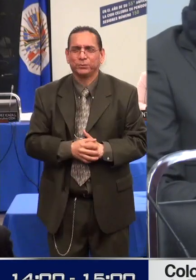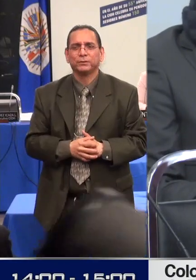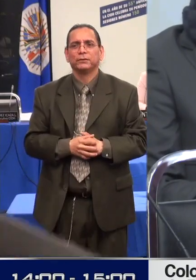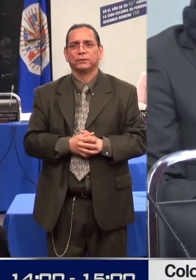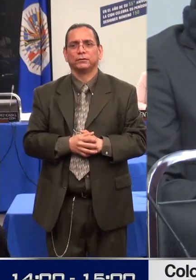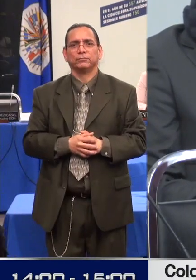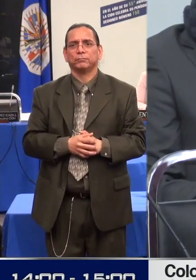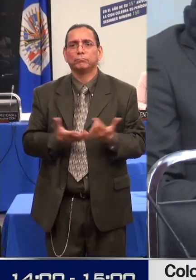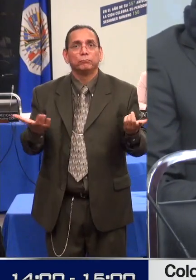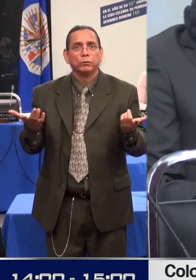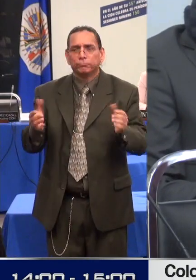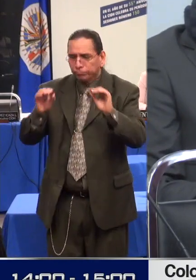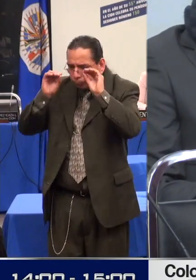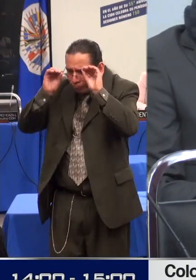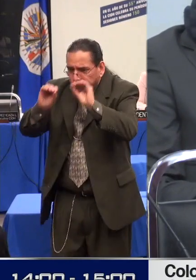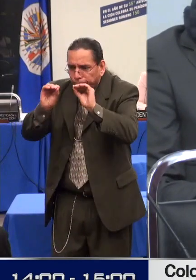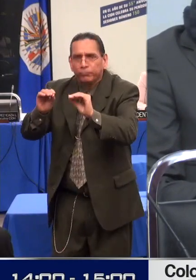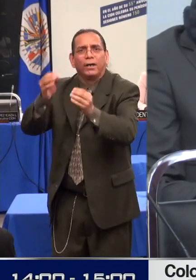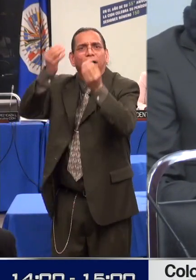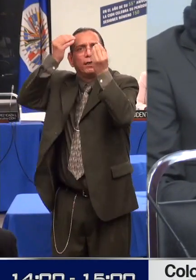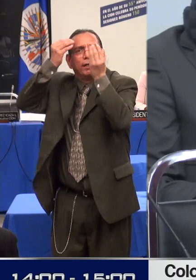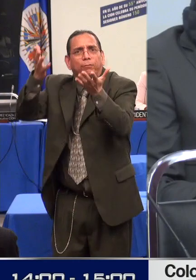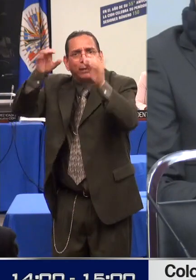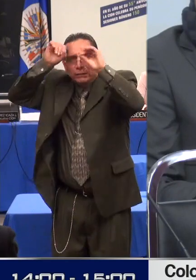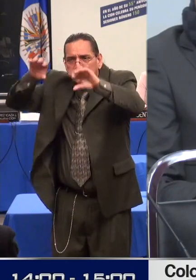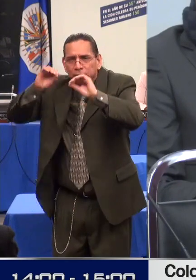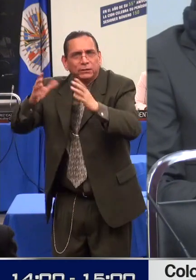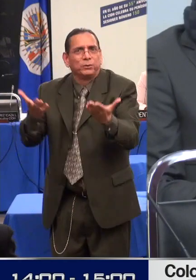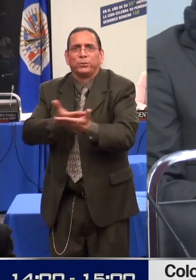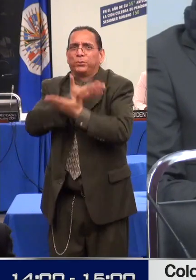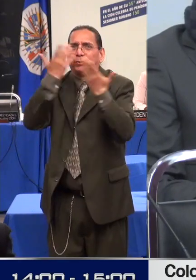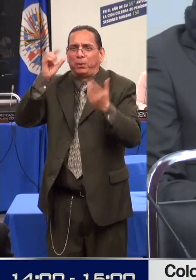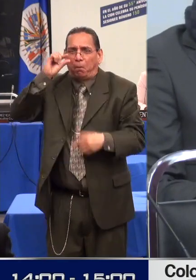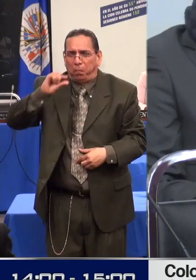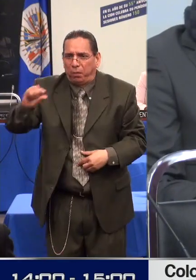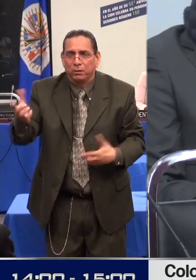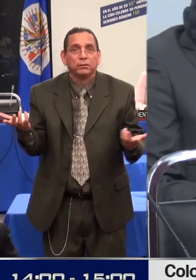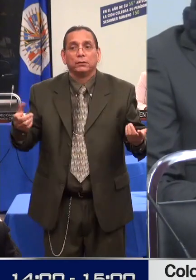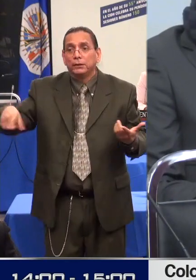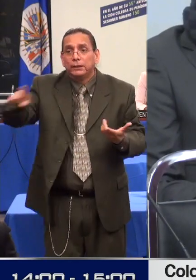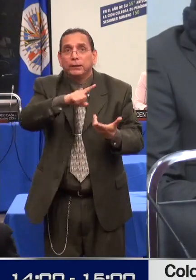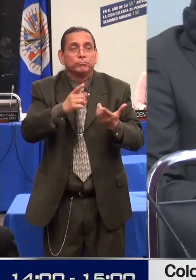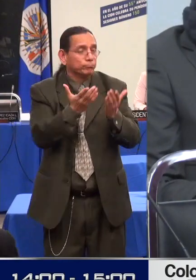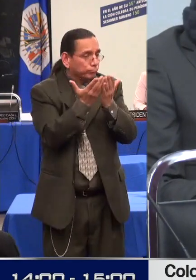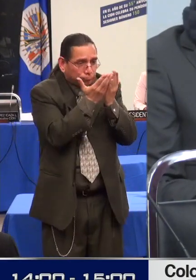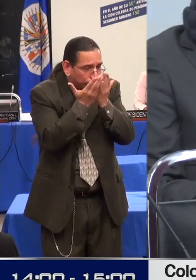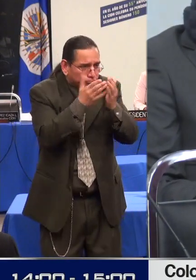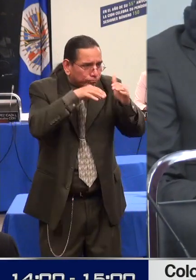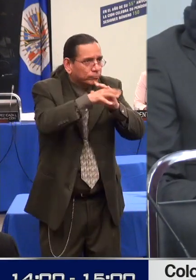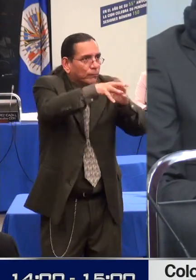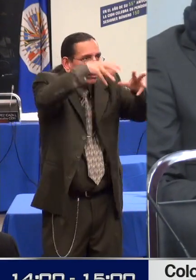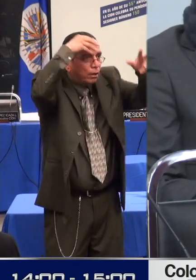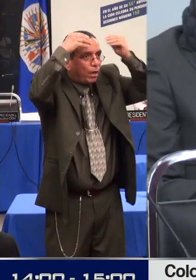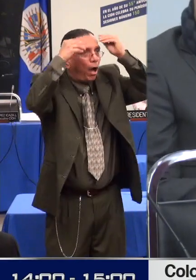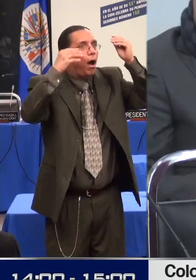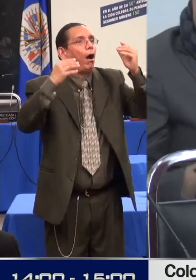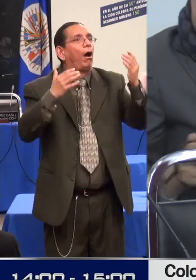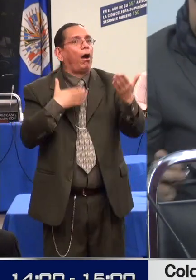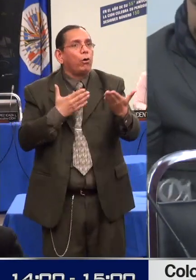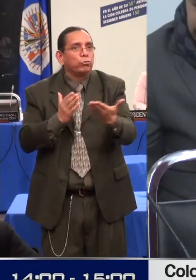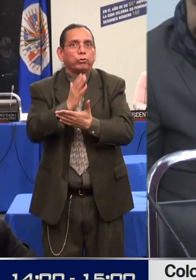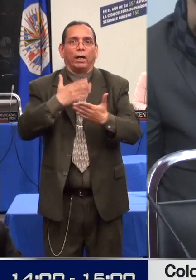a servicios de salud sexual y reproductiva. Violaciones al derecho a tomar decisiones en la vida privada y familiar, tales como